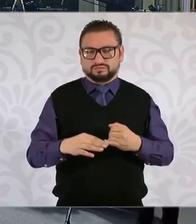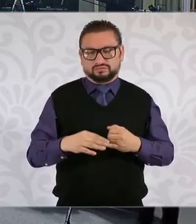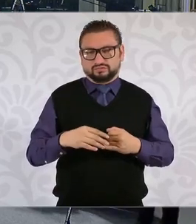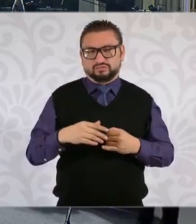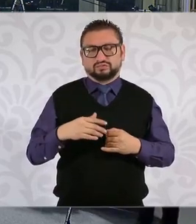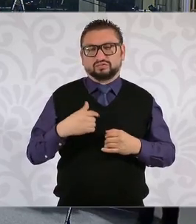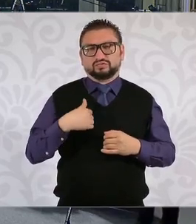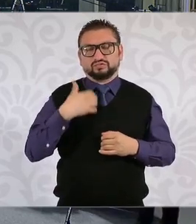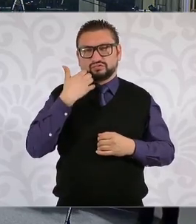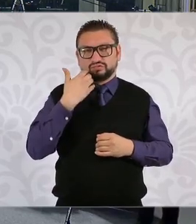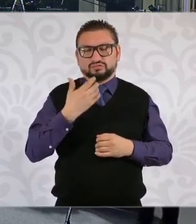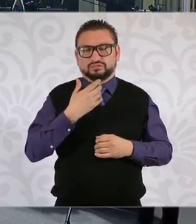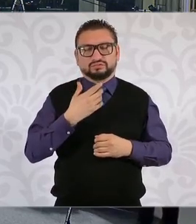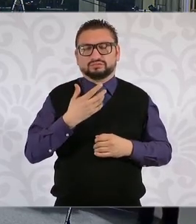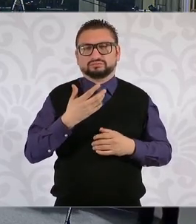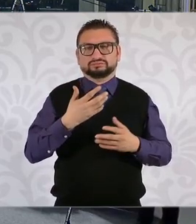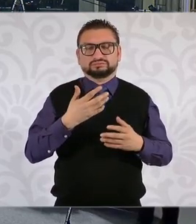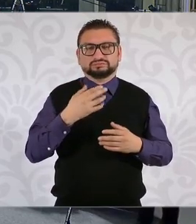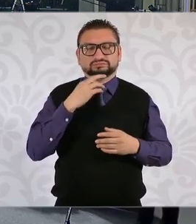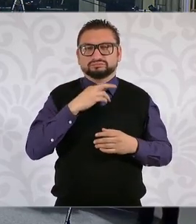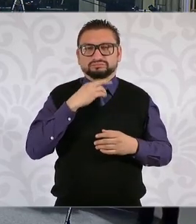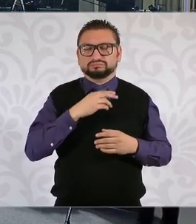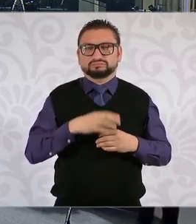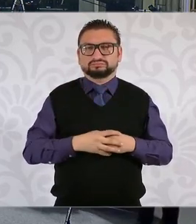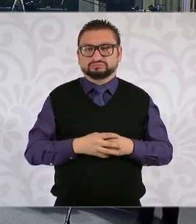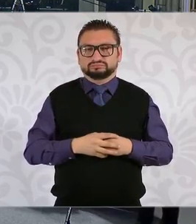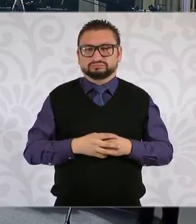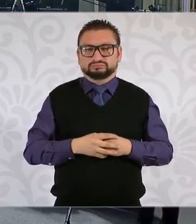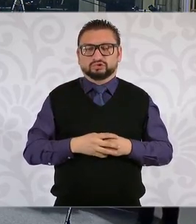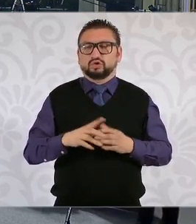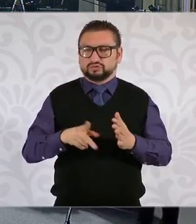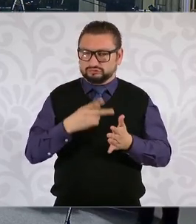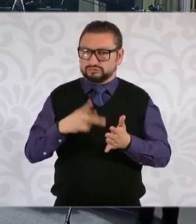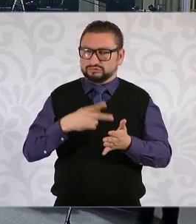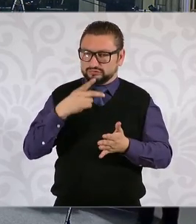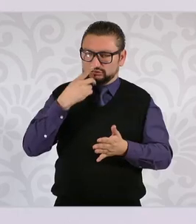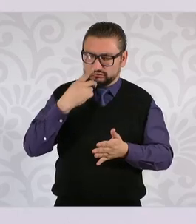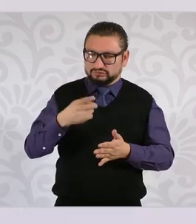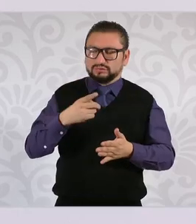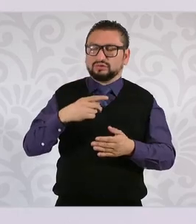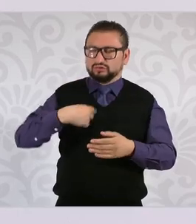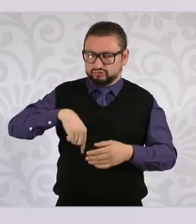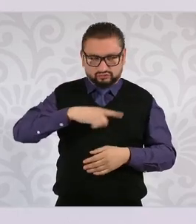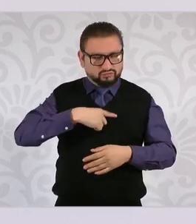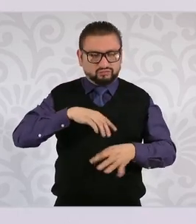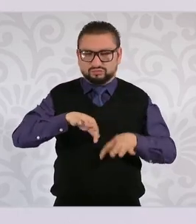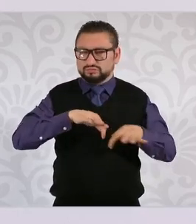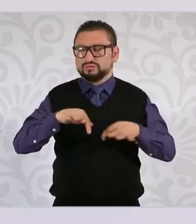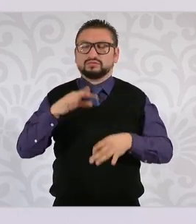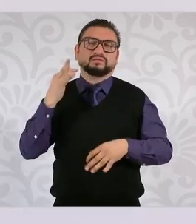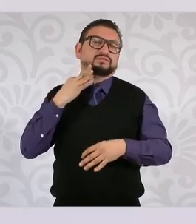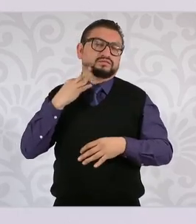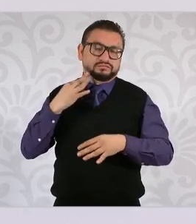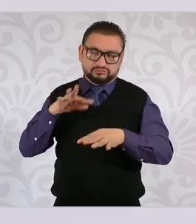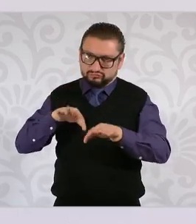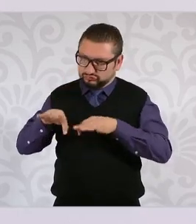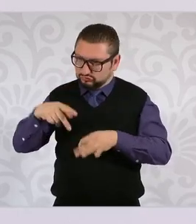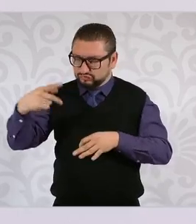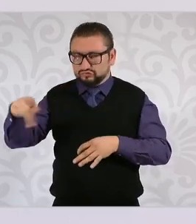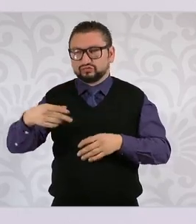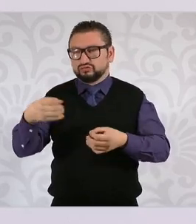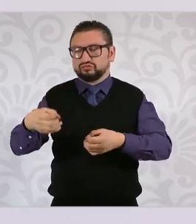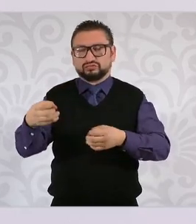pasar, mencionaba en un asunto también de… Y repito, nosotros estamos haciendo nuestro trabajo, la fiscalía está haciendo su trabajo